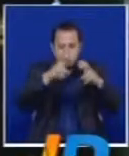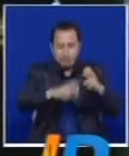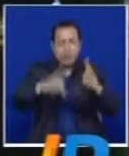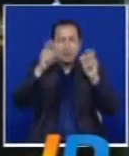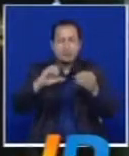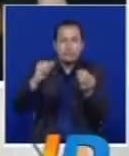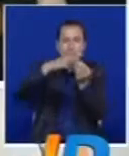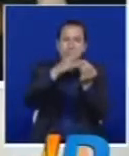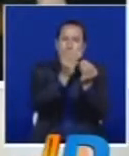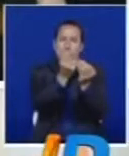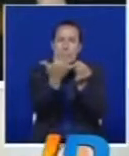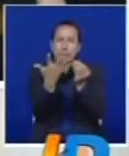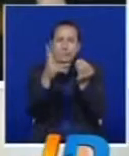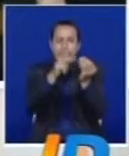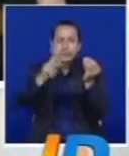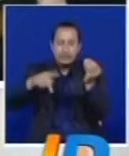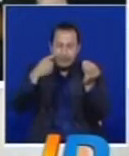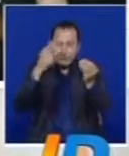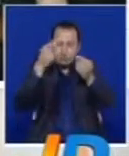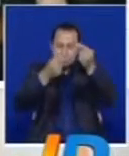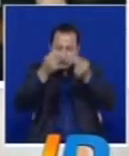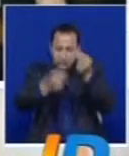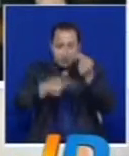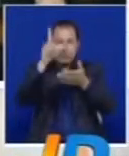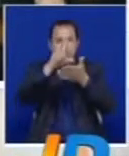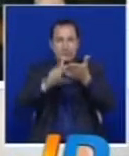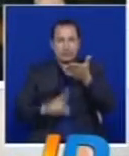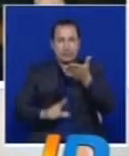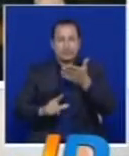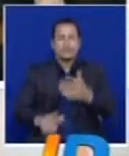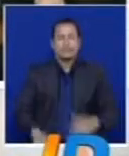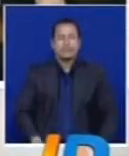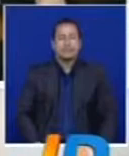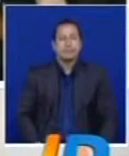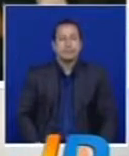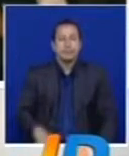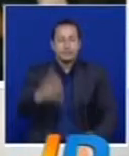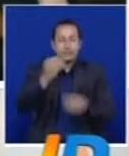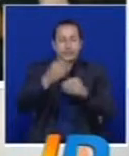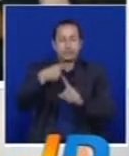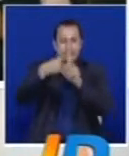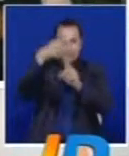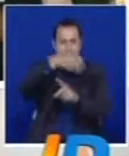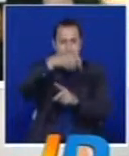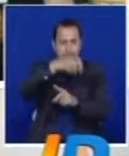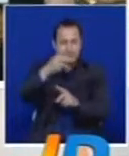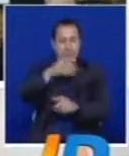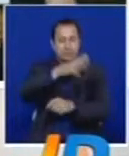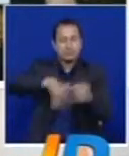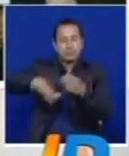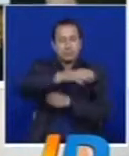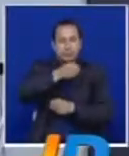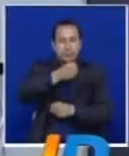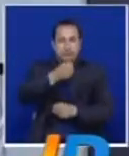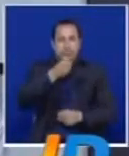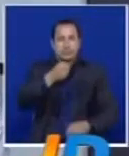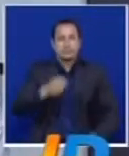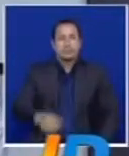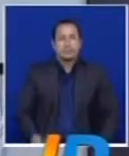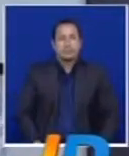desde Popayán. Vuelvo a nuestros estudios en Santiago de Cali con más información en el noticiero más pacífico, donde la región es noticia.